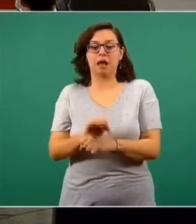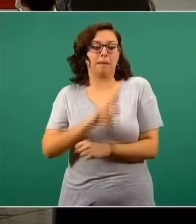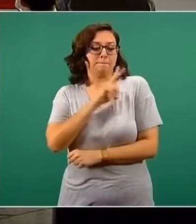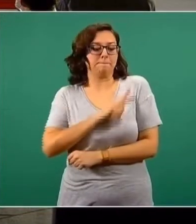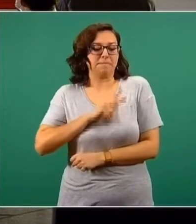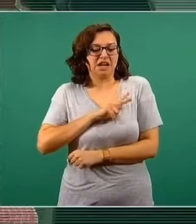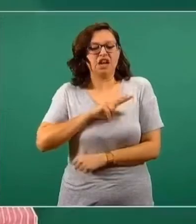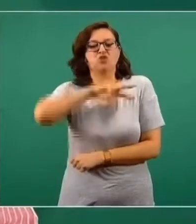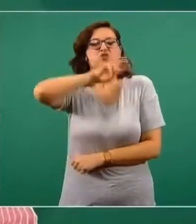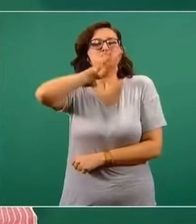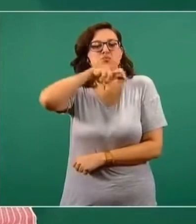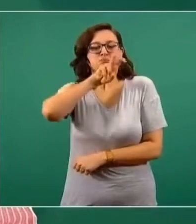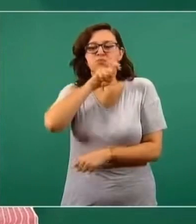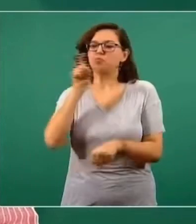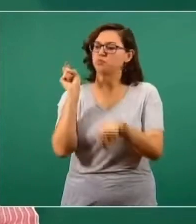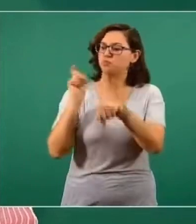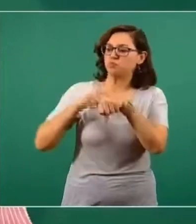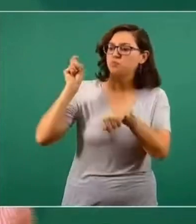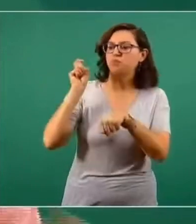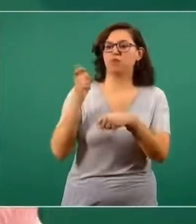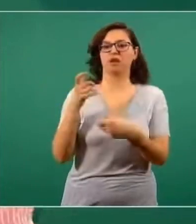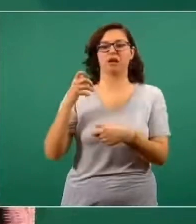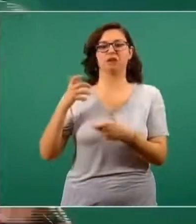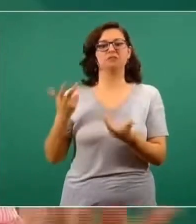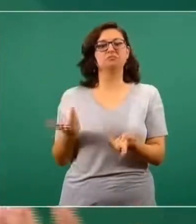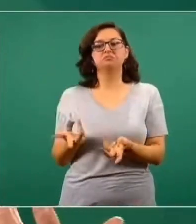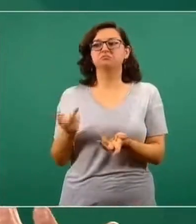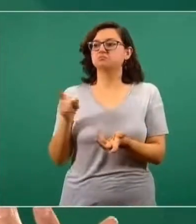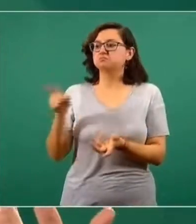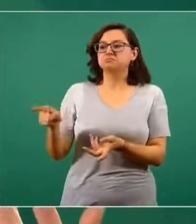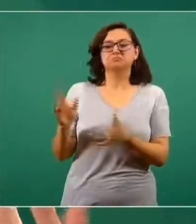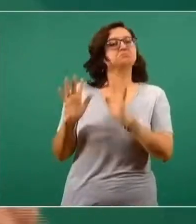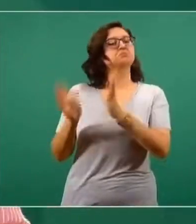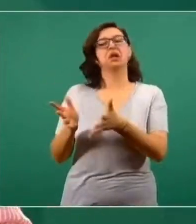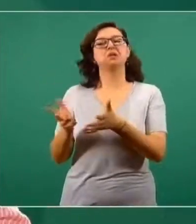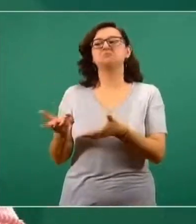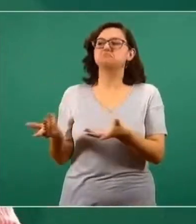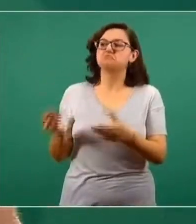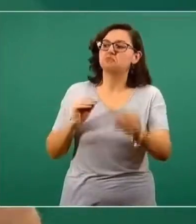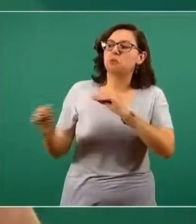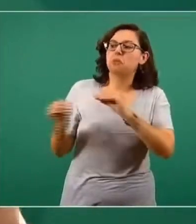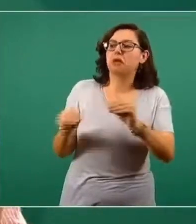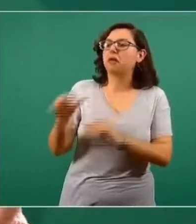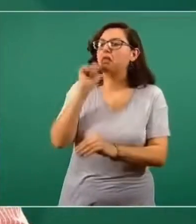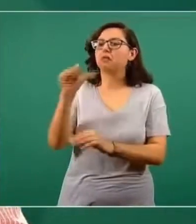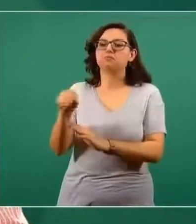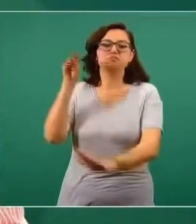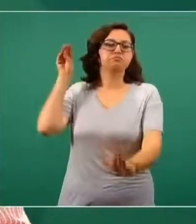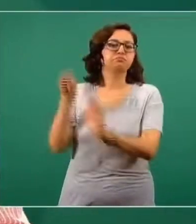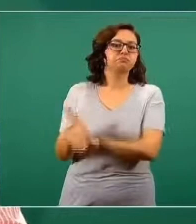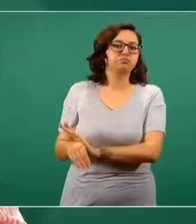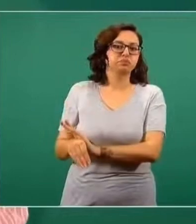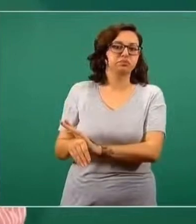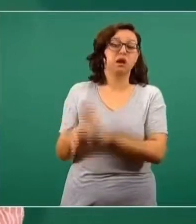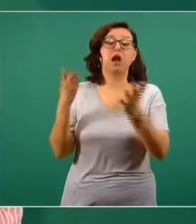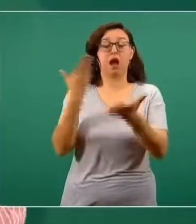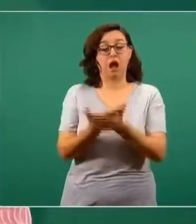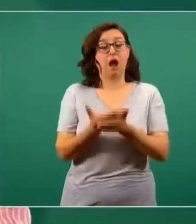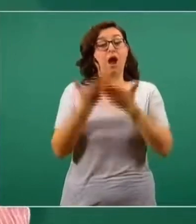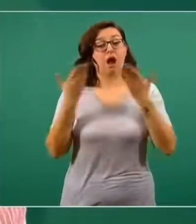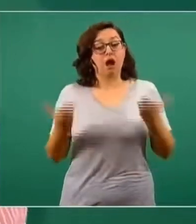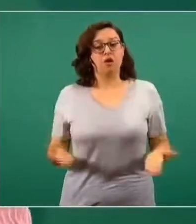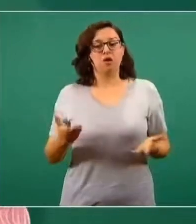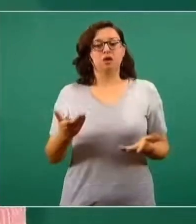ya tampoco las abastece Virmex. Hoy estamos revirtiendo eso. La visión que tenemos es una empresa pública, es decir,